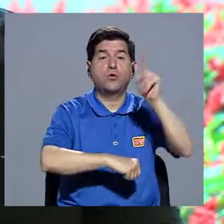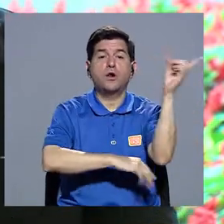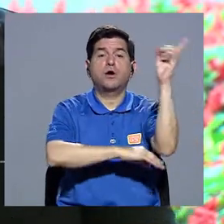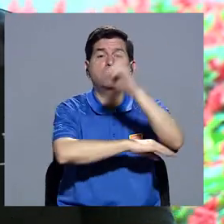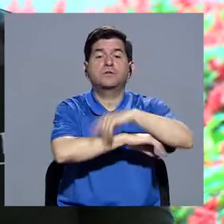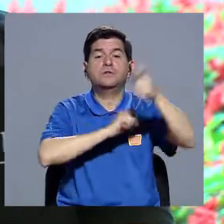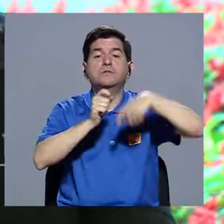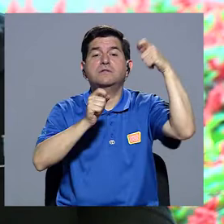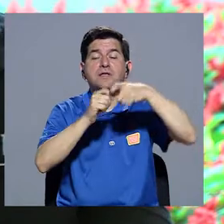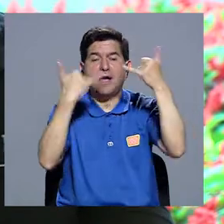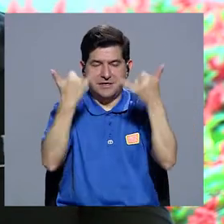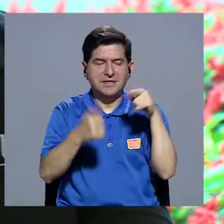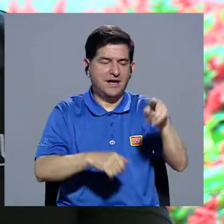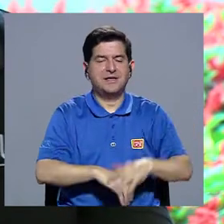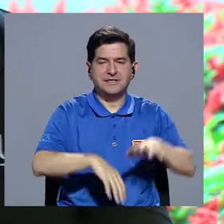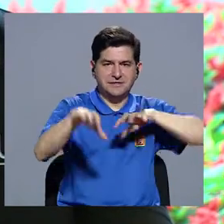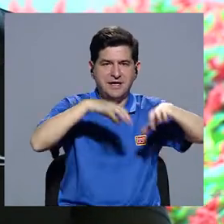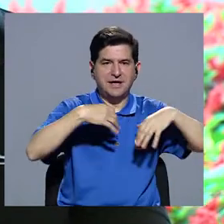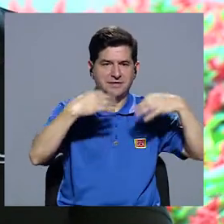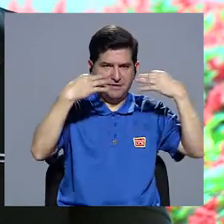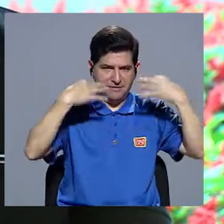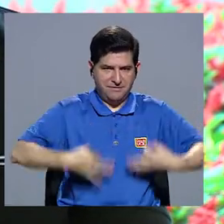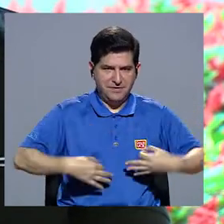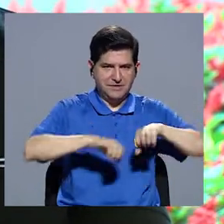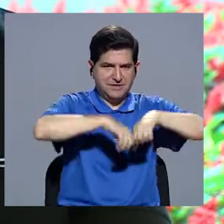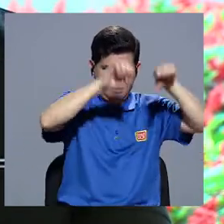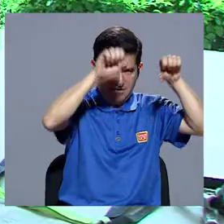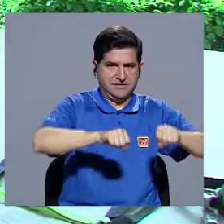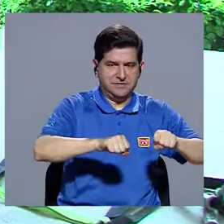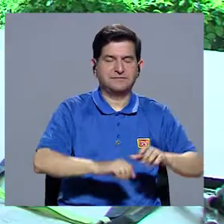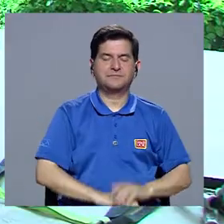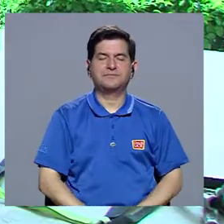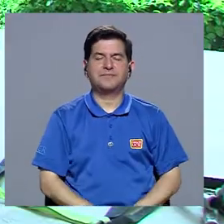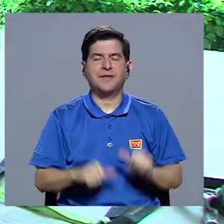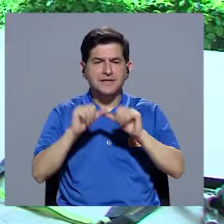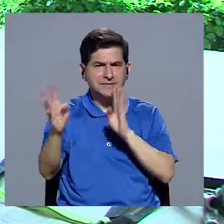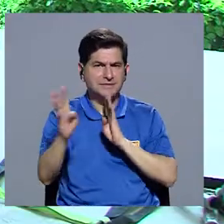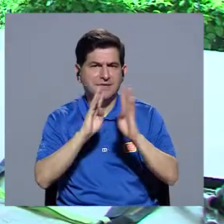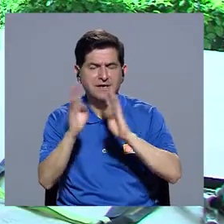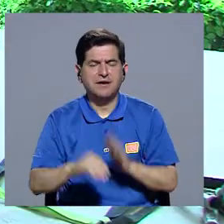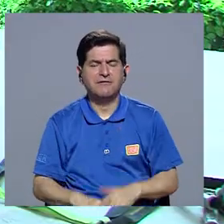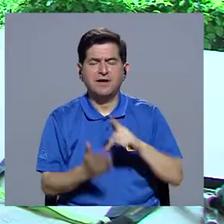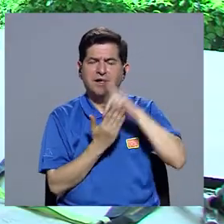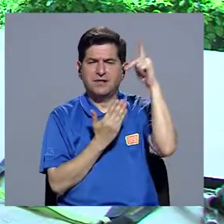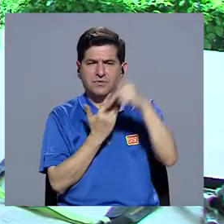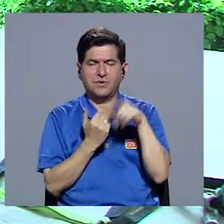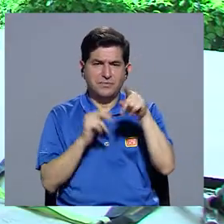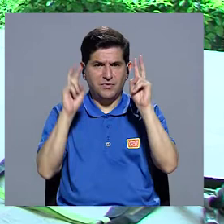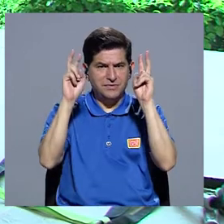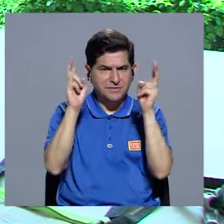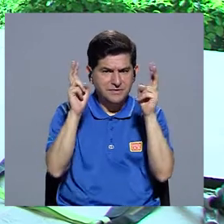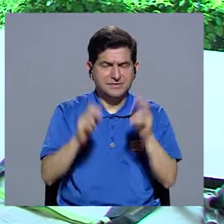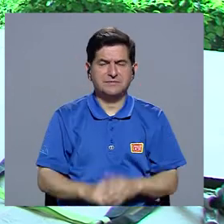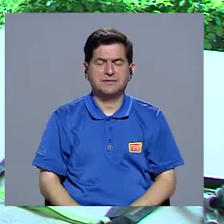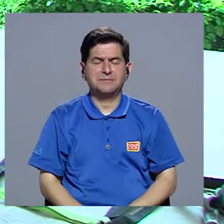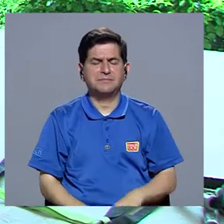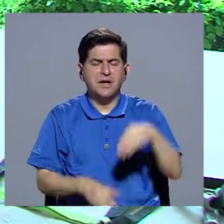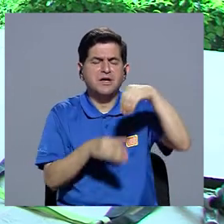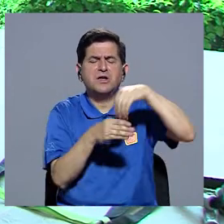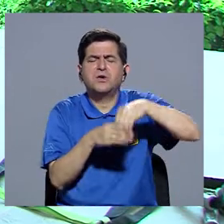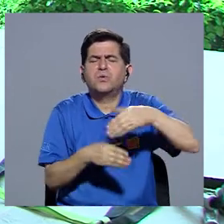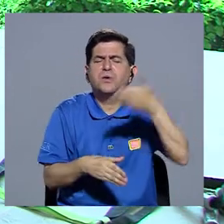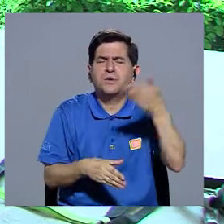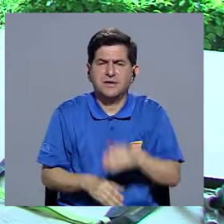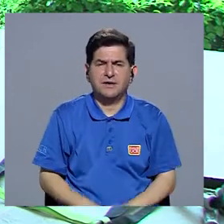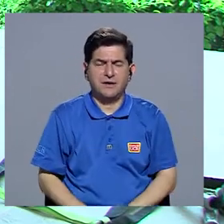días, entonces ya estaríamos hablando de ejercicio específicamente. Ok, bueno, entonces vamos a seguir hablando el resto del programa un poco más acerca de que tomar en cuenta, que